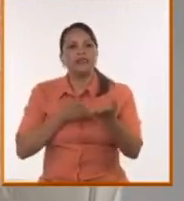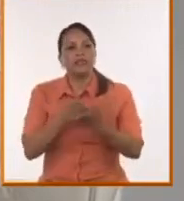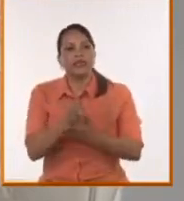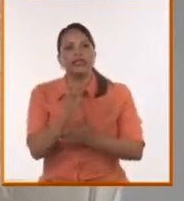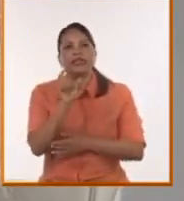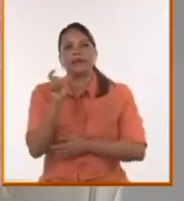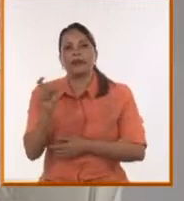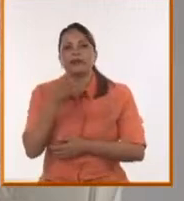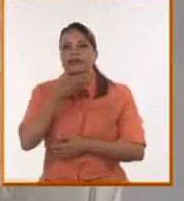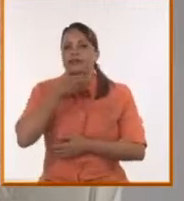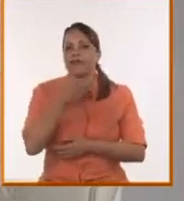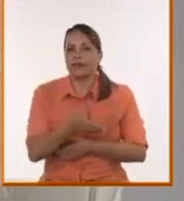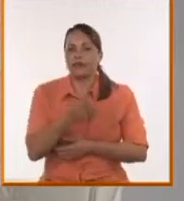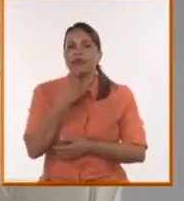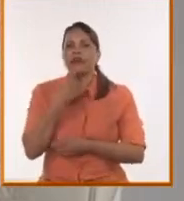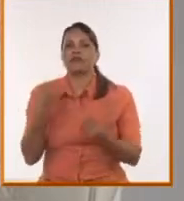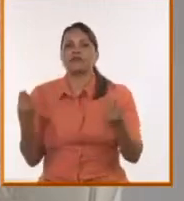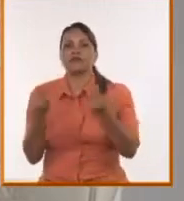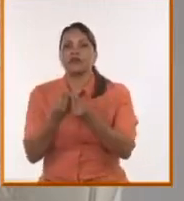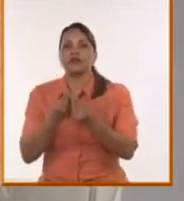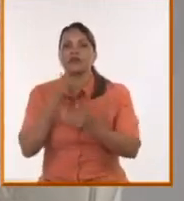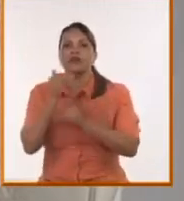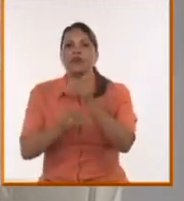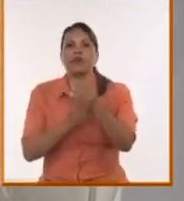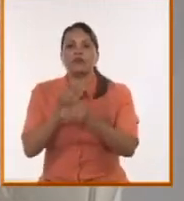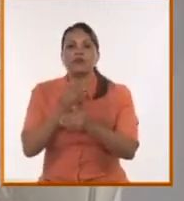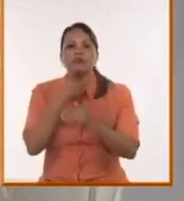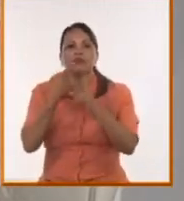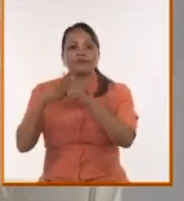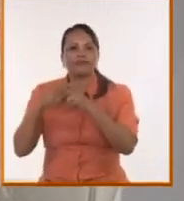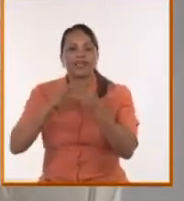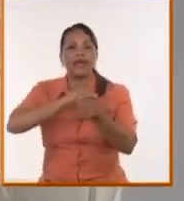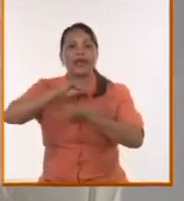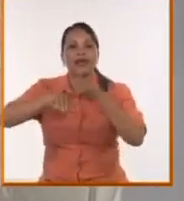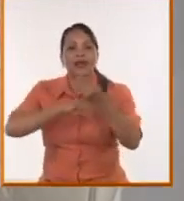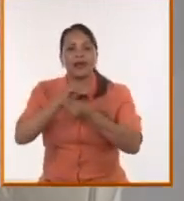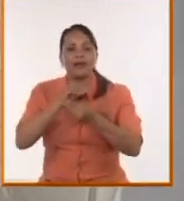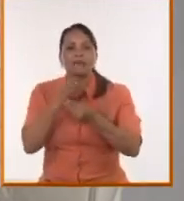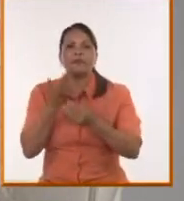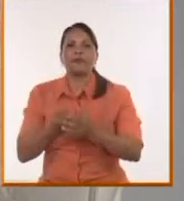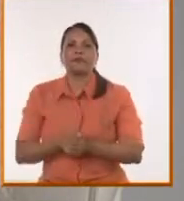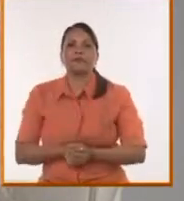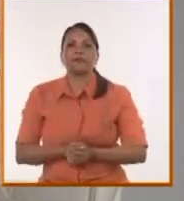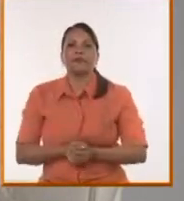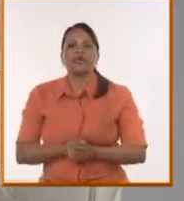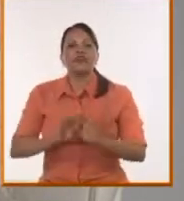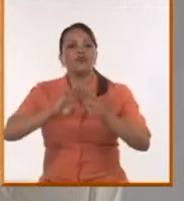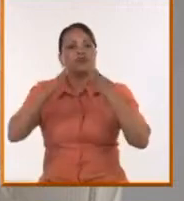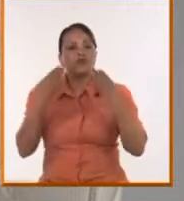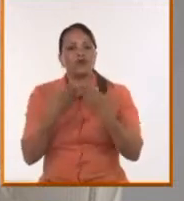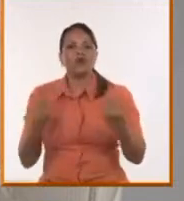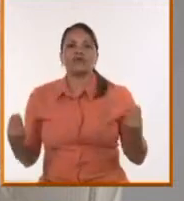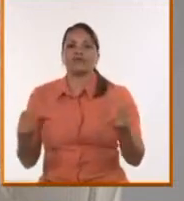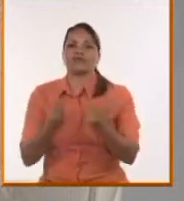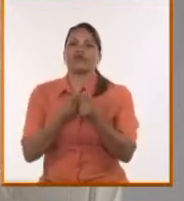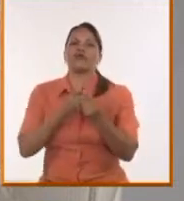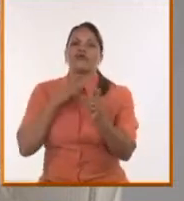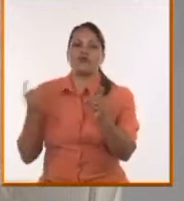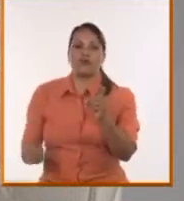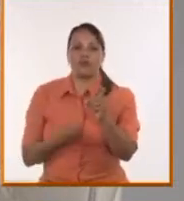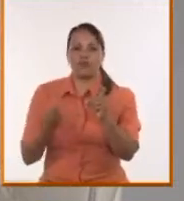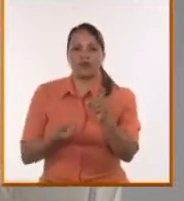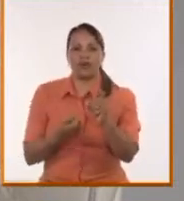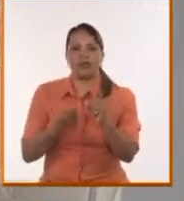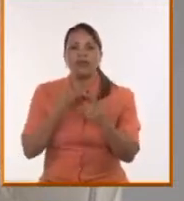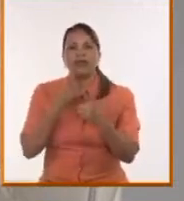comandante en jefe, acompañar los procesos de restauración del tejido social, y con eso combatir una remetida que no va a